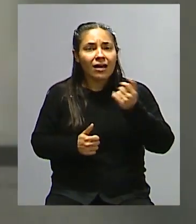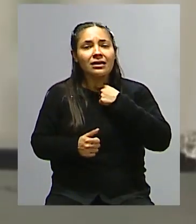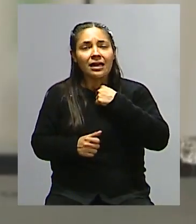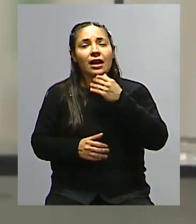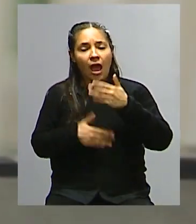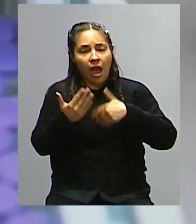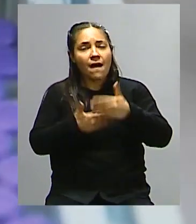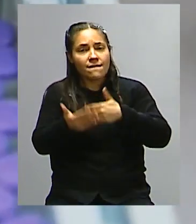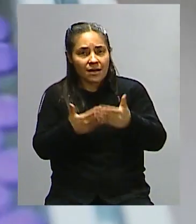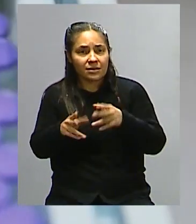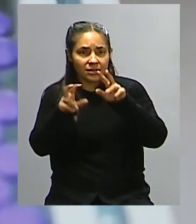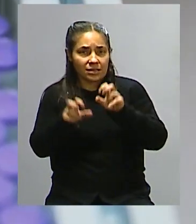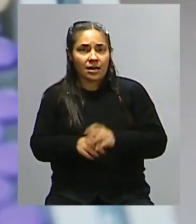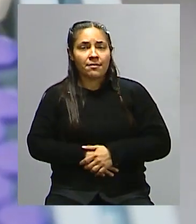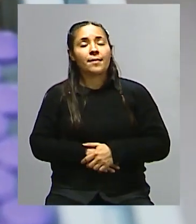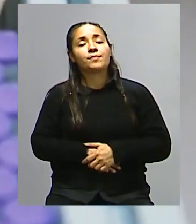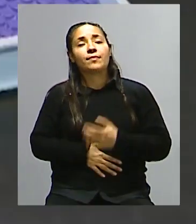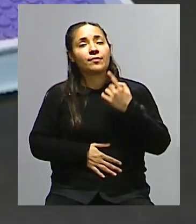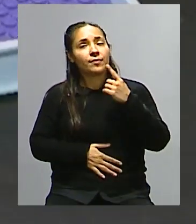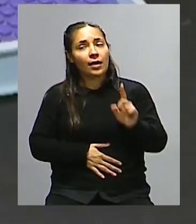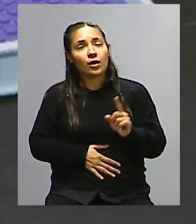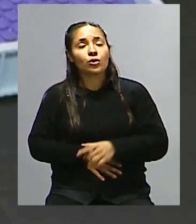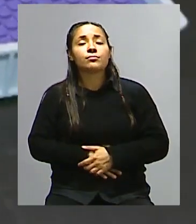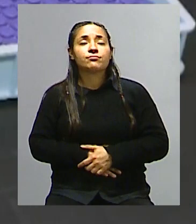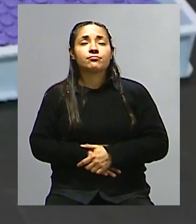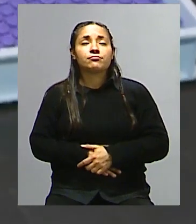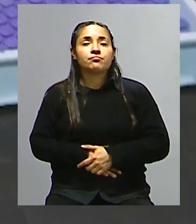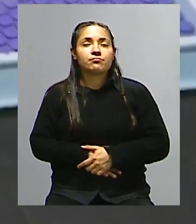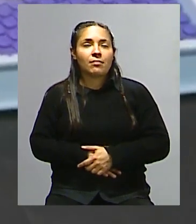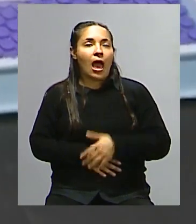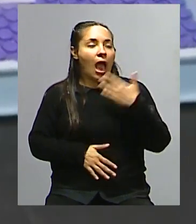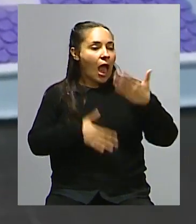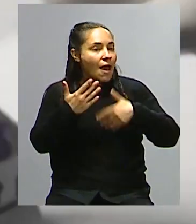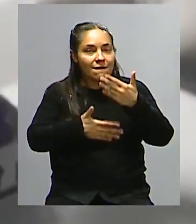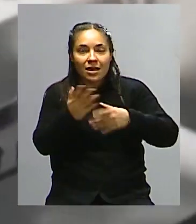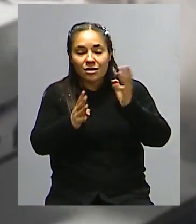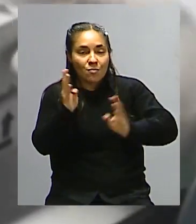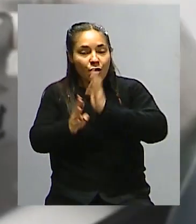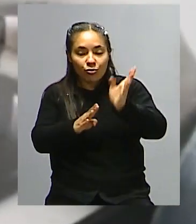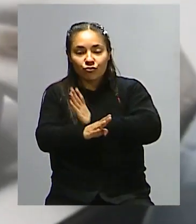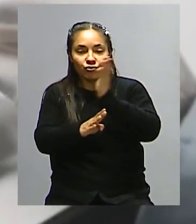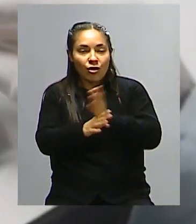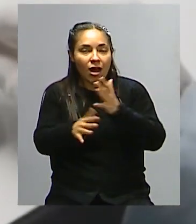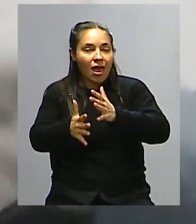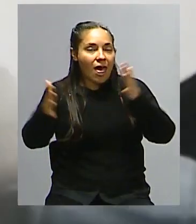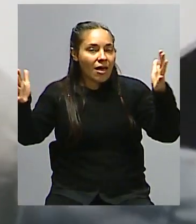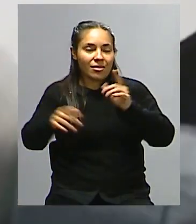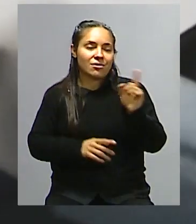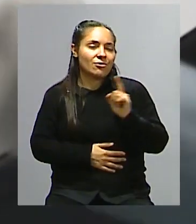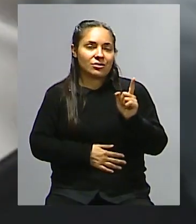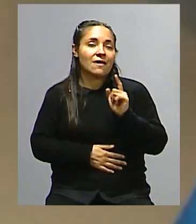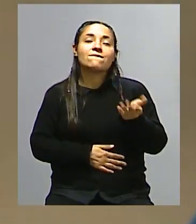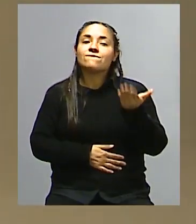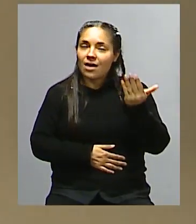en esos temas, pero la verdad que no ha habido grandes producciones en esa materia. O sea que todavía nos